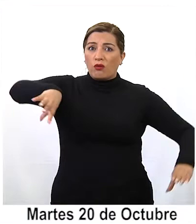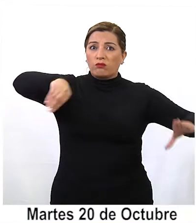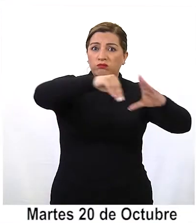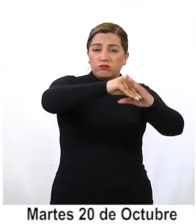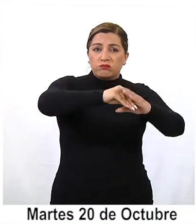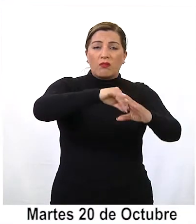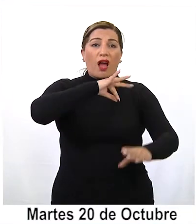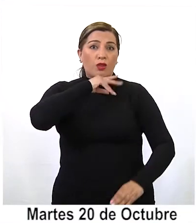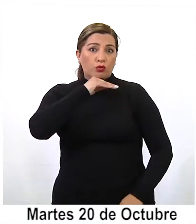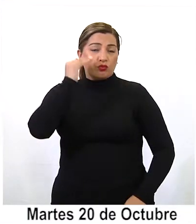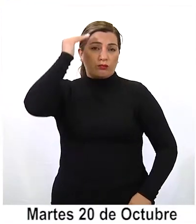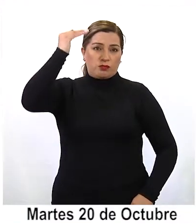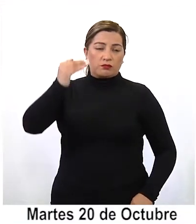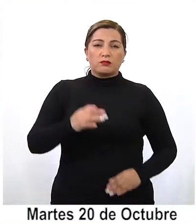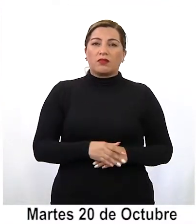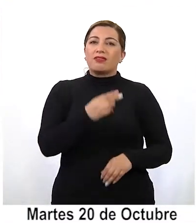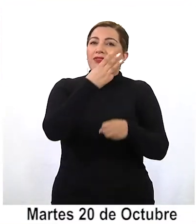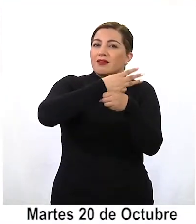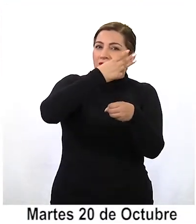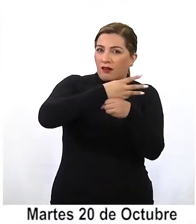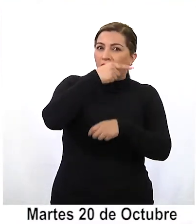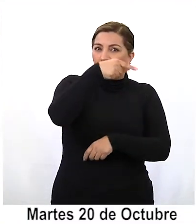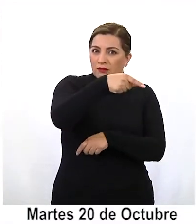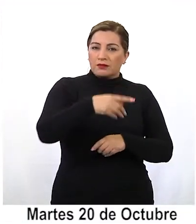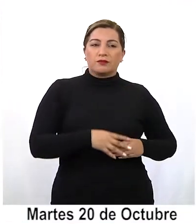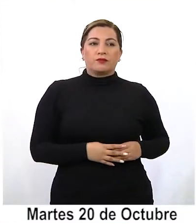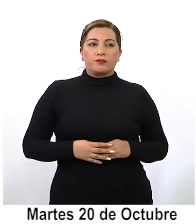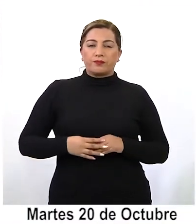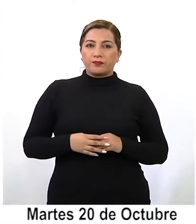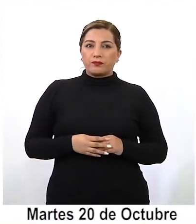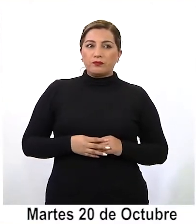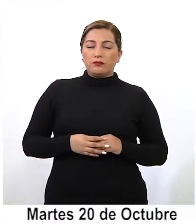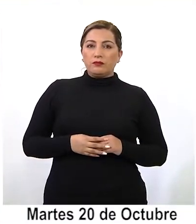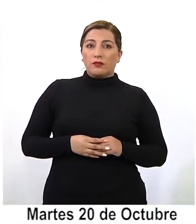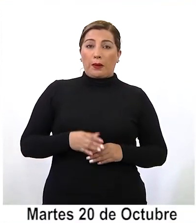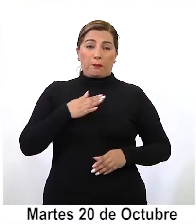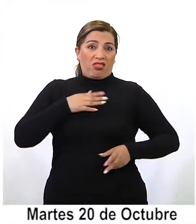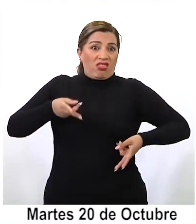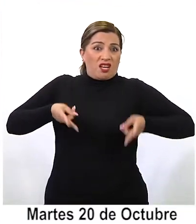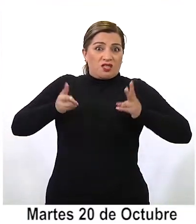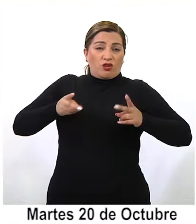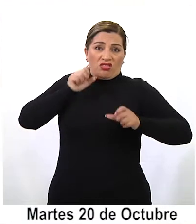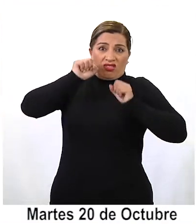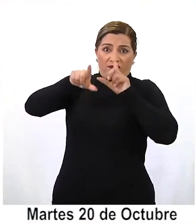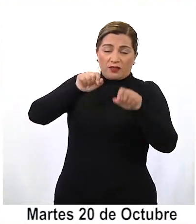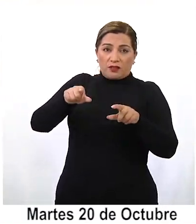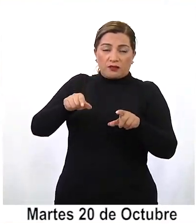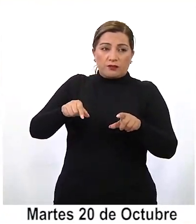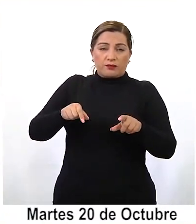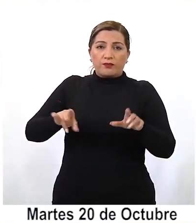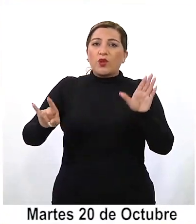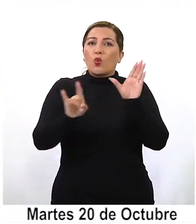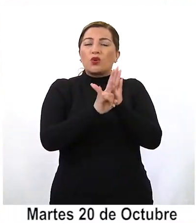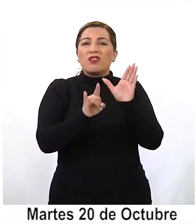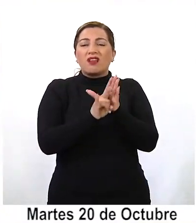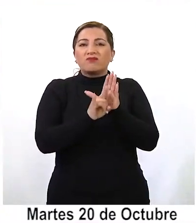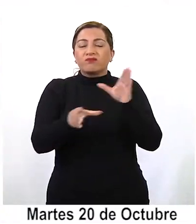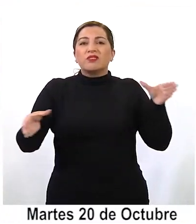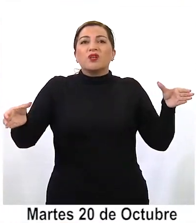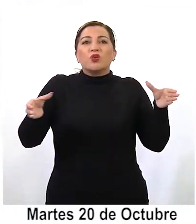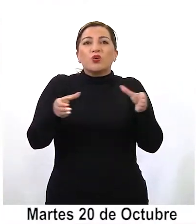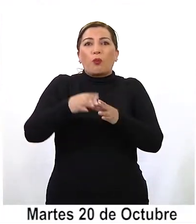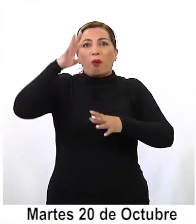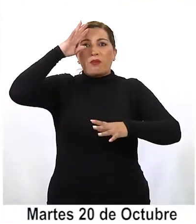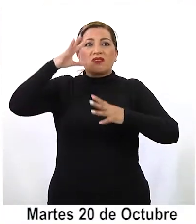viven personas adultas de tercera edad. Y ante el legítimo derecho también de defenderse, la unidad militar a cargo de esa